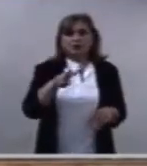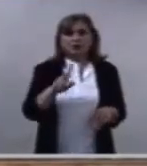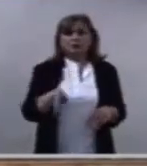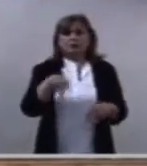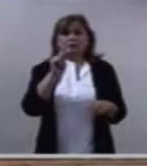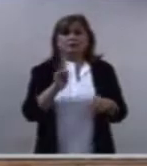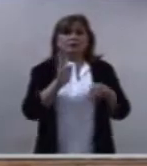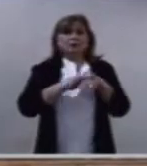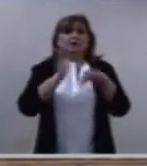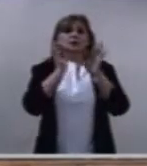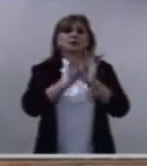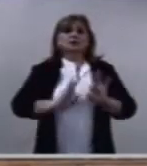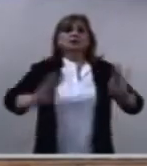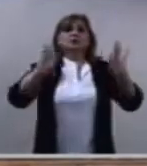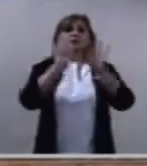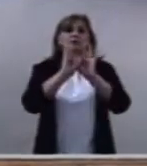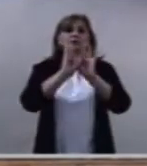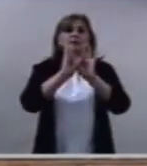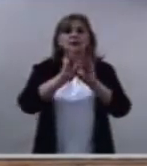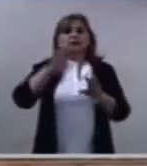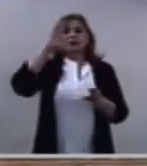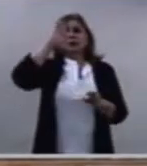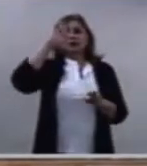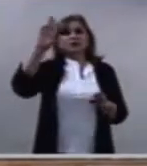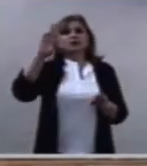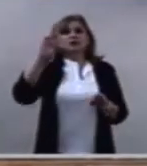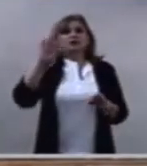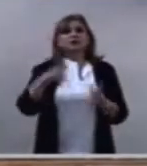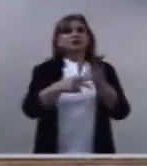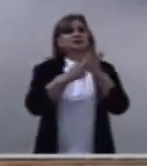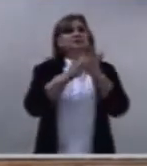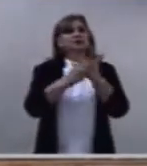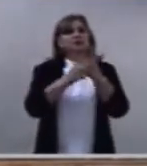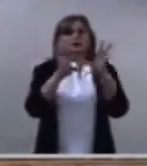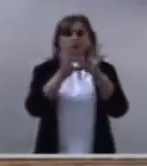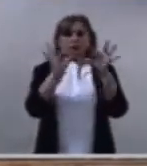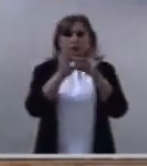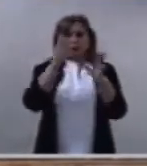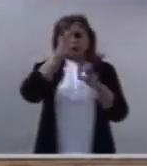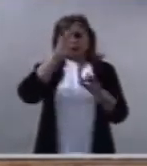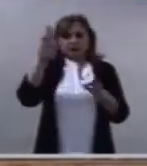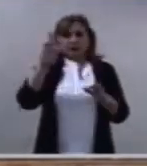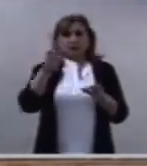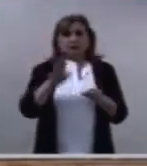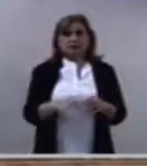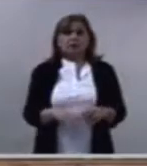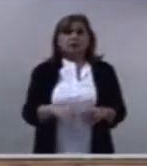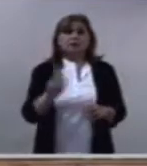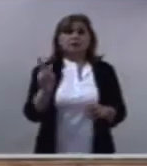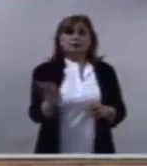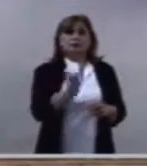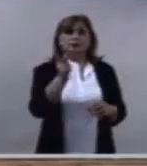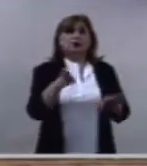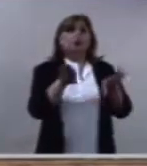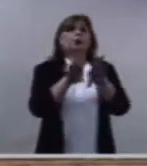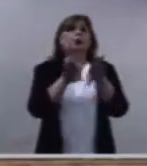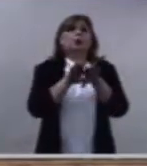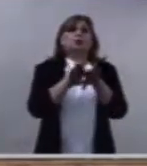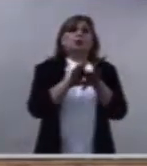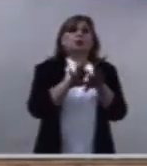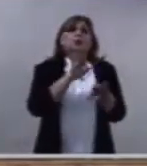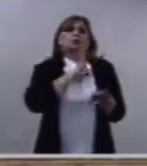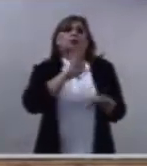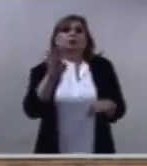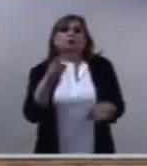que el Señor nos ha dicho hoy. ¿Cómo puedo ser sentinela de mi hermano?